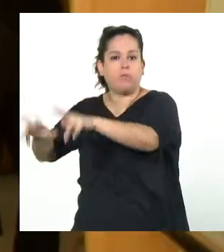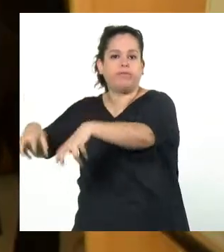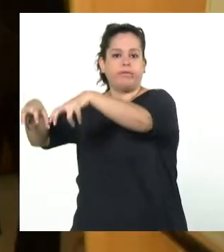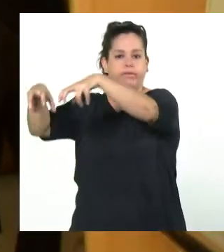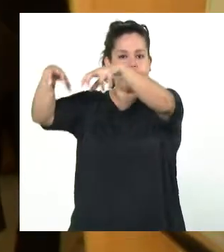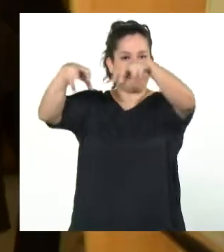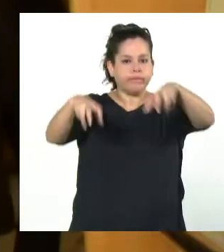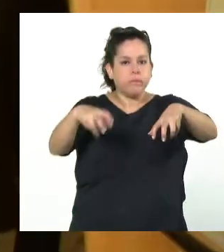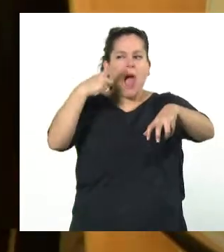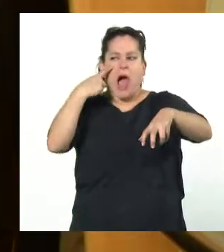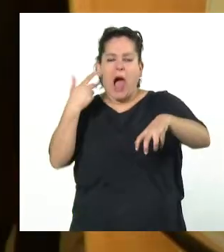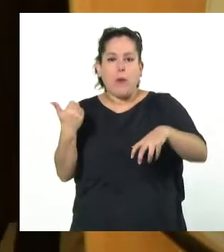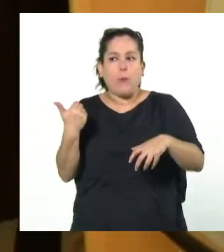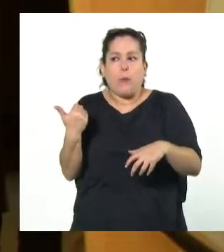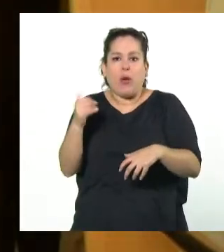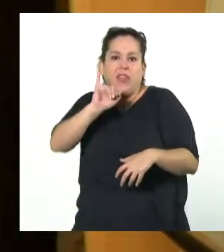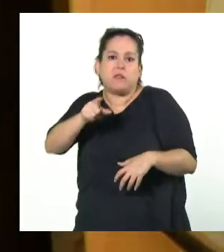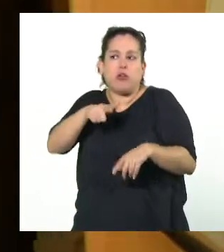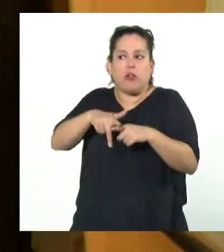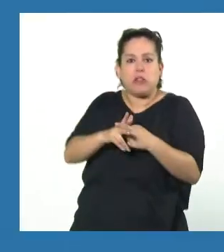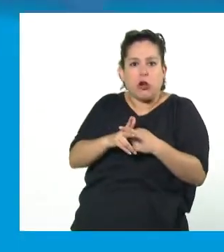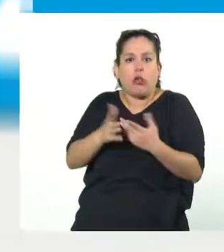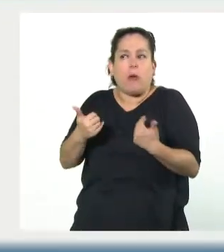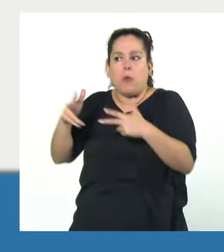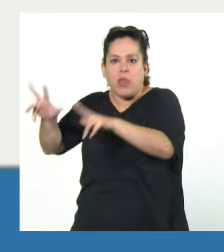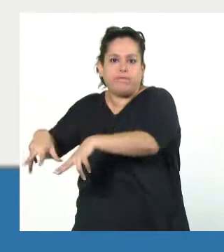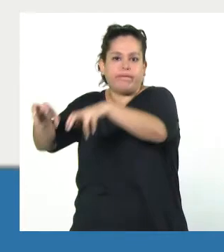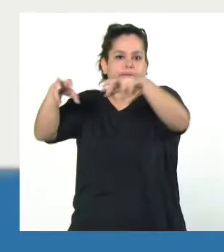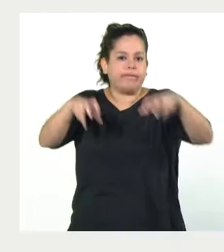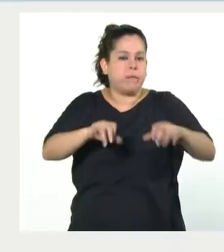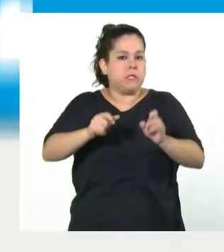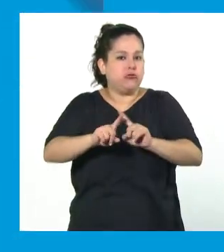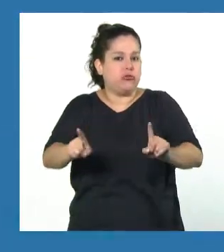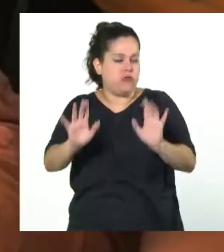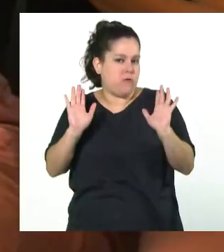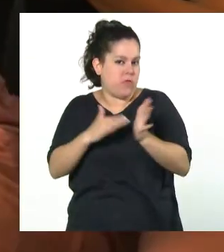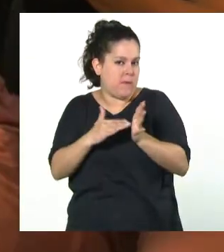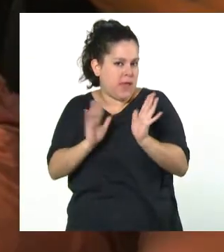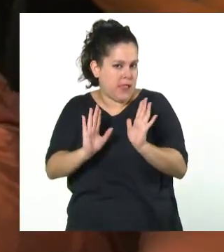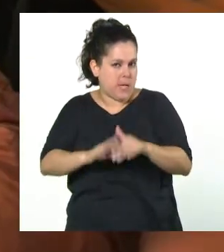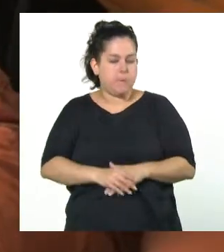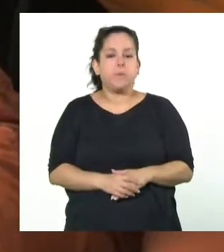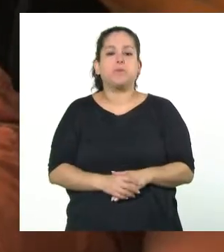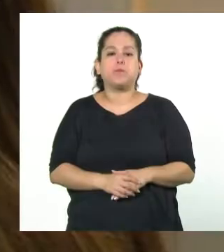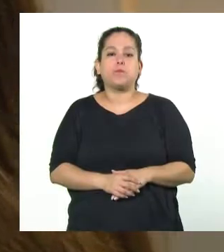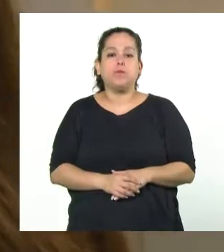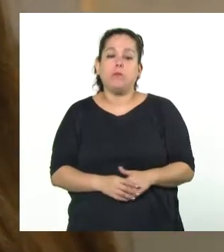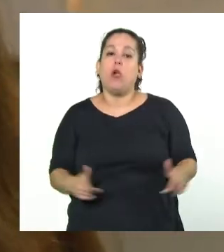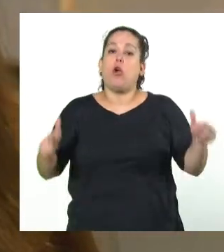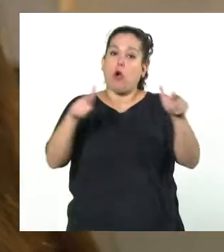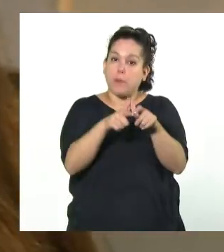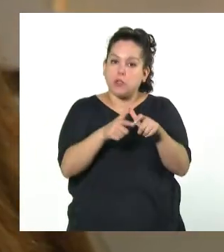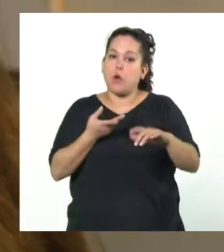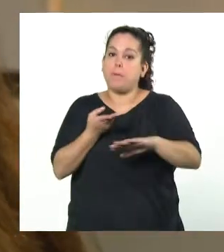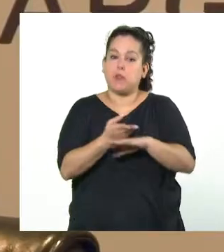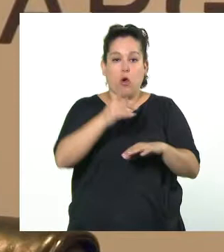condiciones objetivas tecnológicas para hacerlo. En tal sentido, la comisión solicitó a la